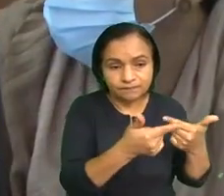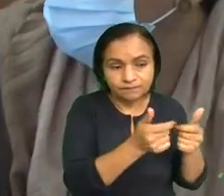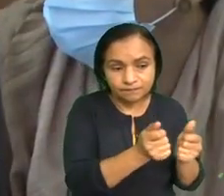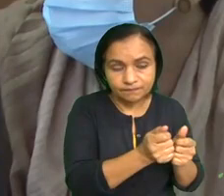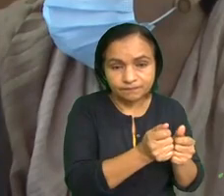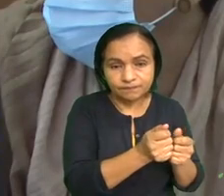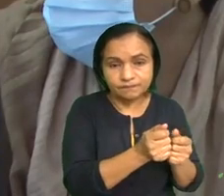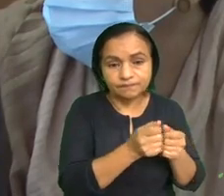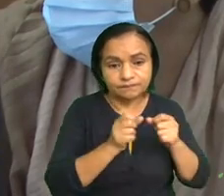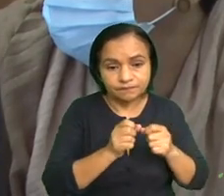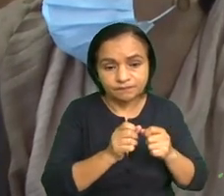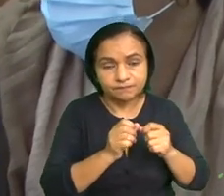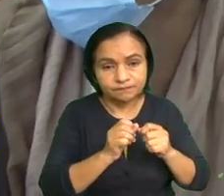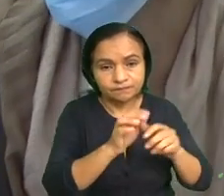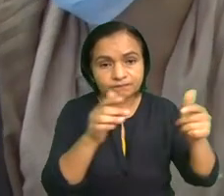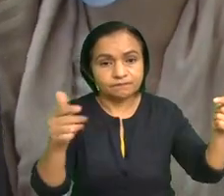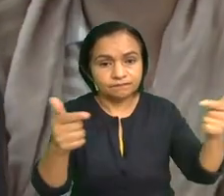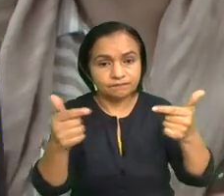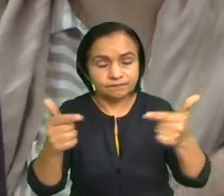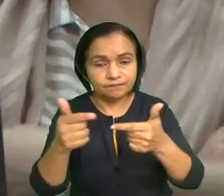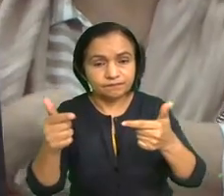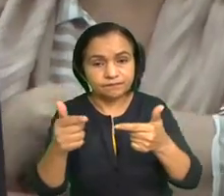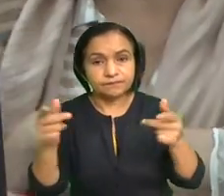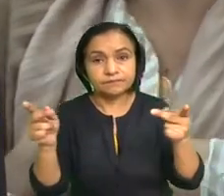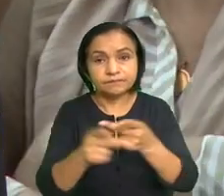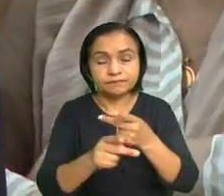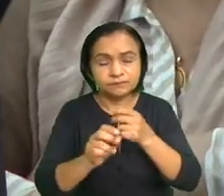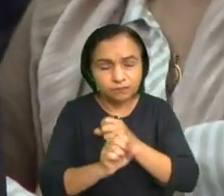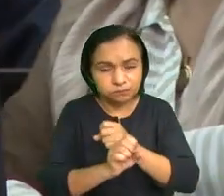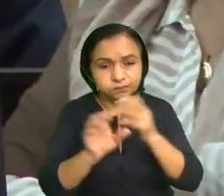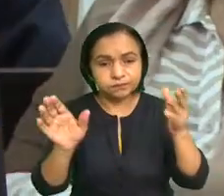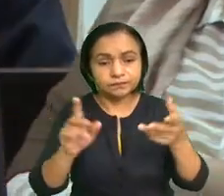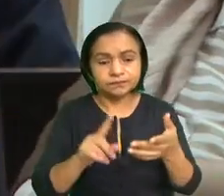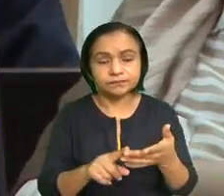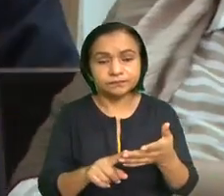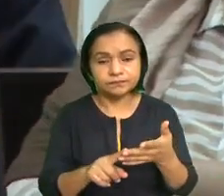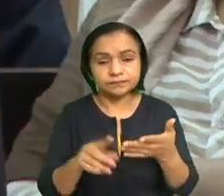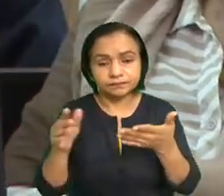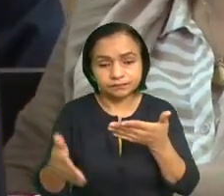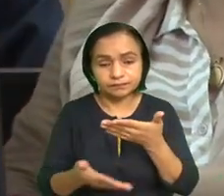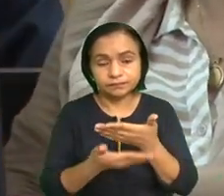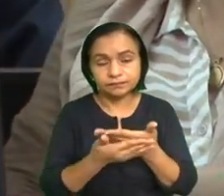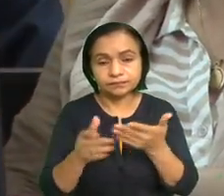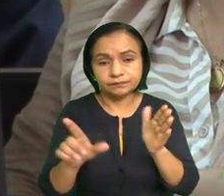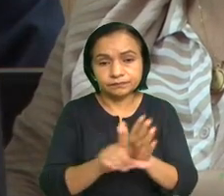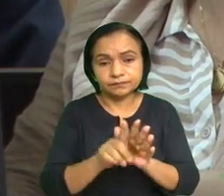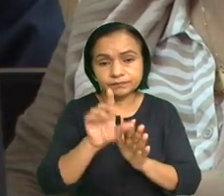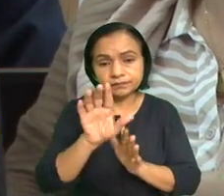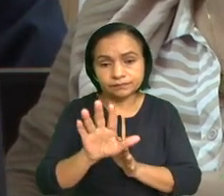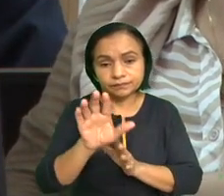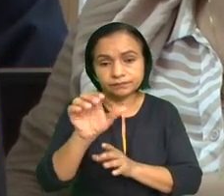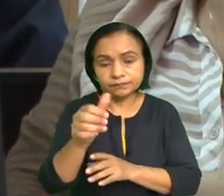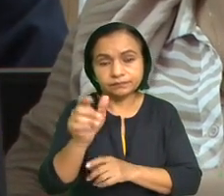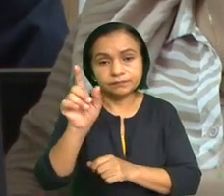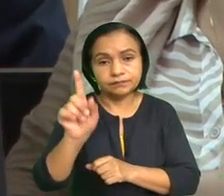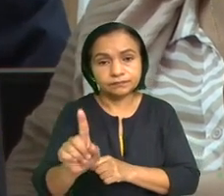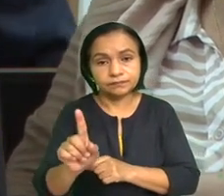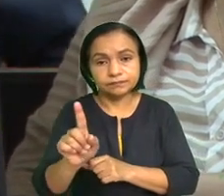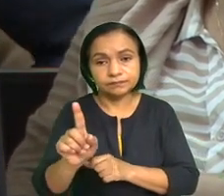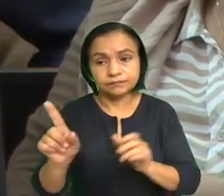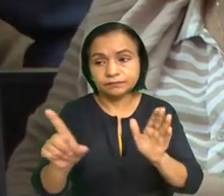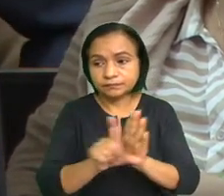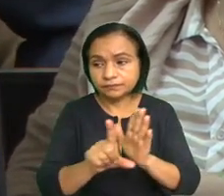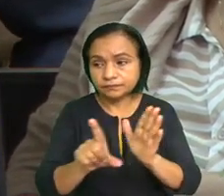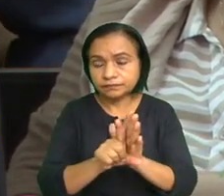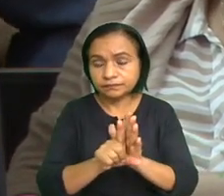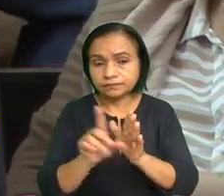proliferación de armas de destrucción masiva y adición a la Ley 561, Ley